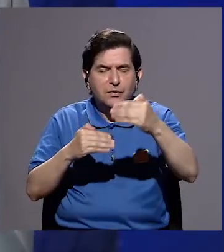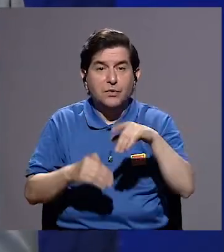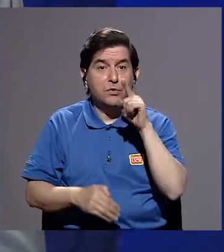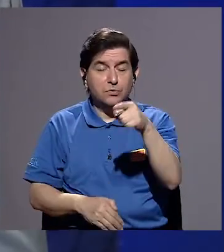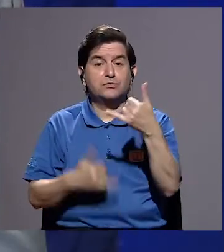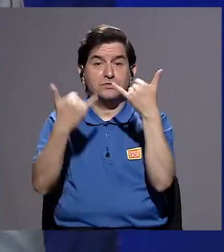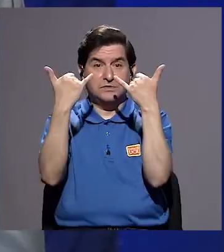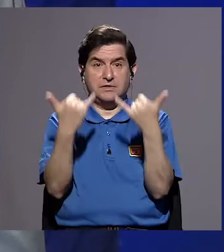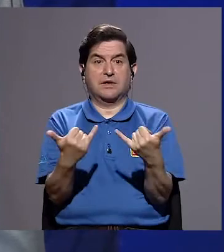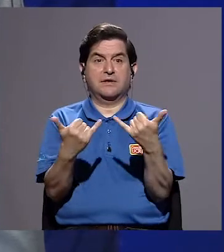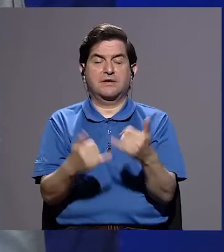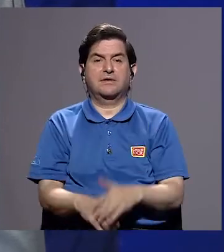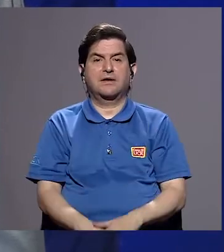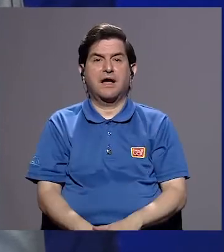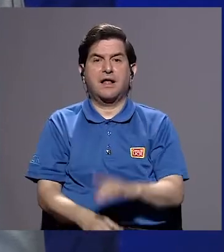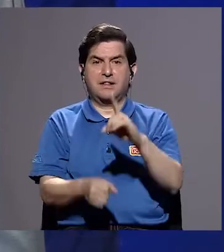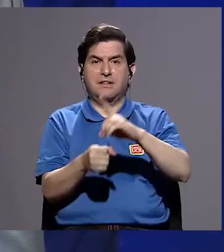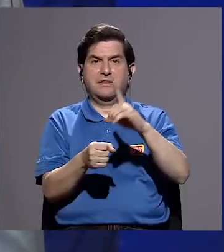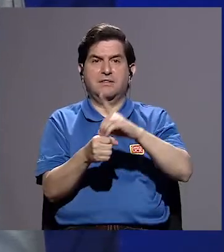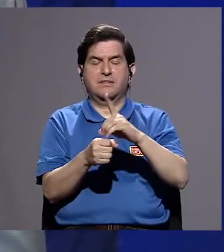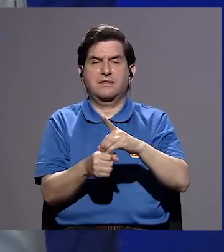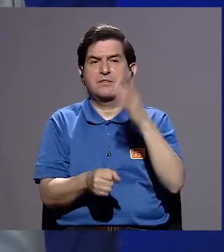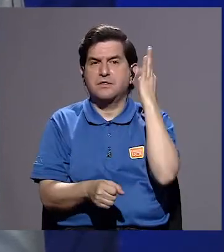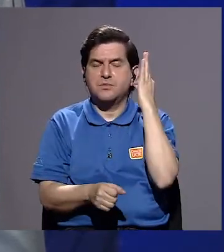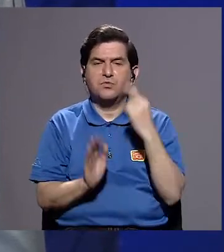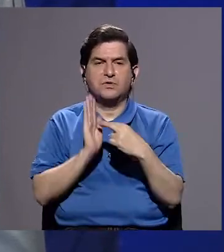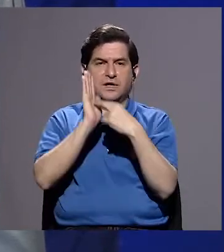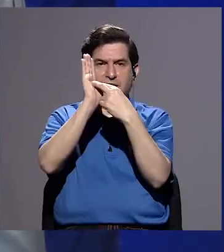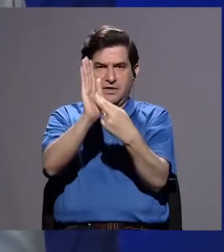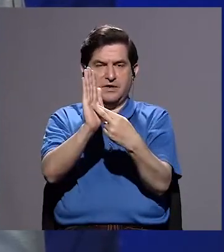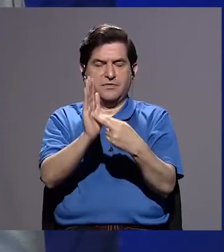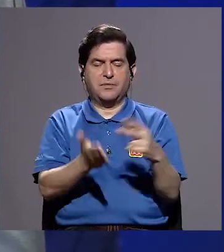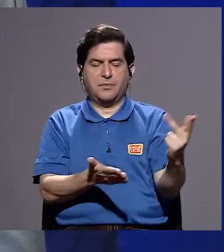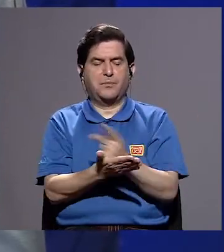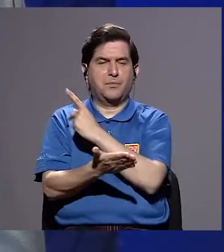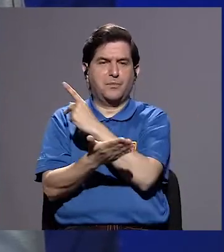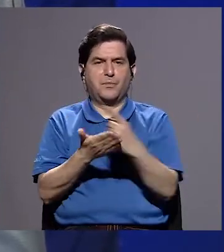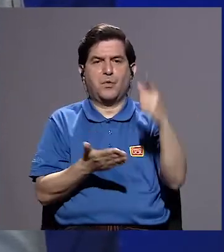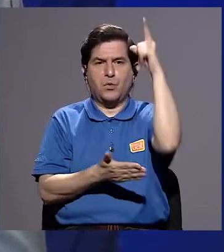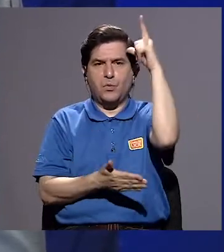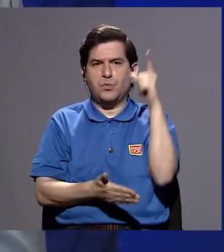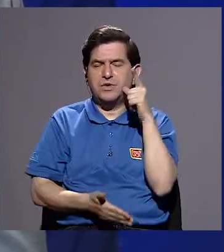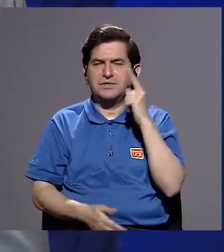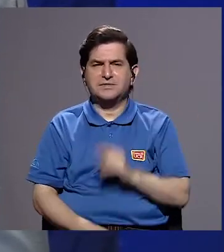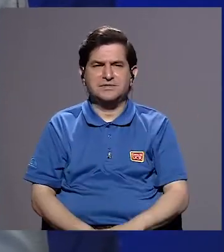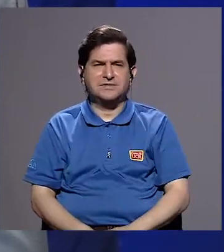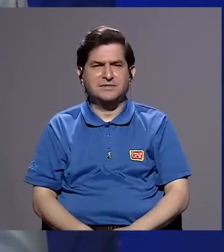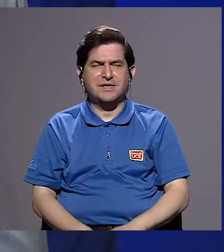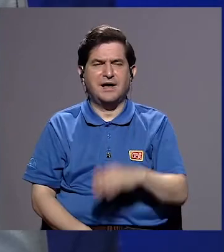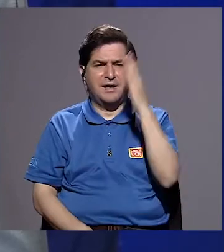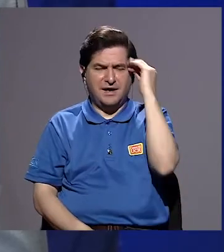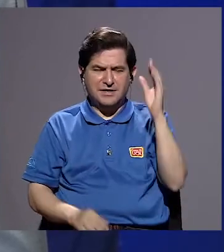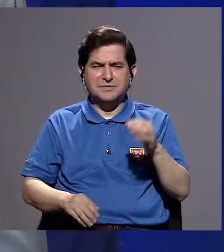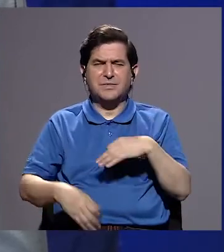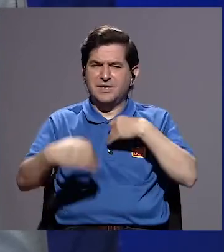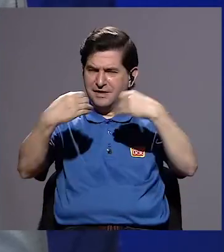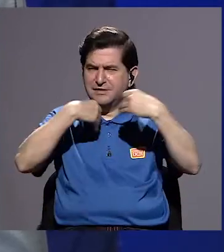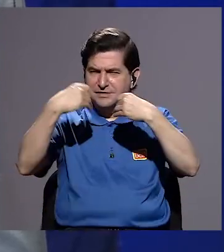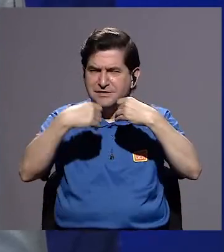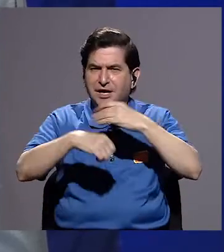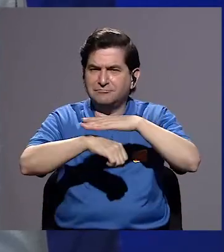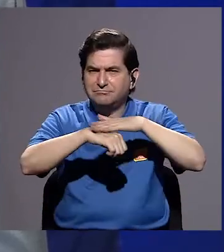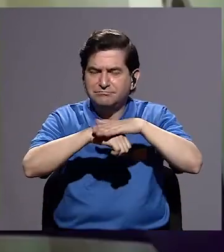y usted obtiene una curul para representar a la provincia de Limón. Cuéntanos cómo fue esa experiencia.